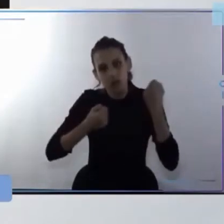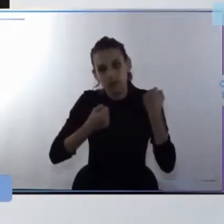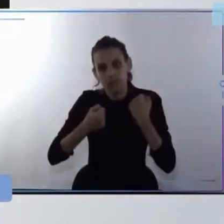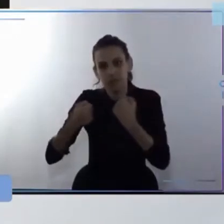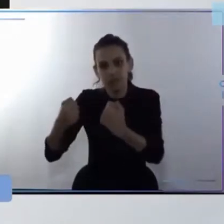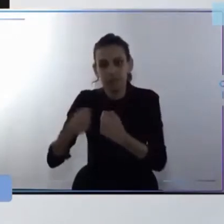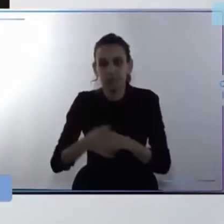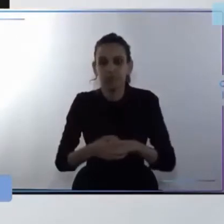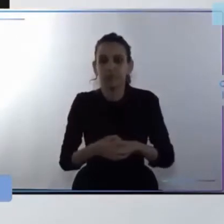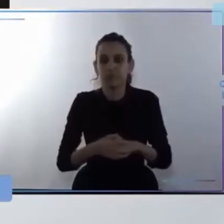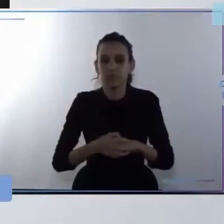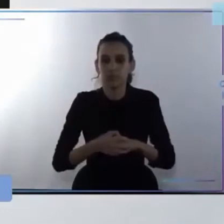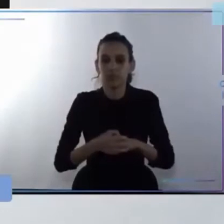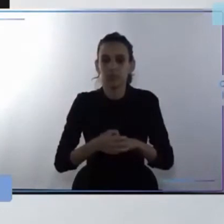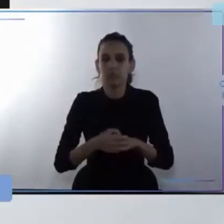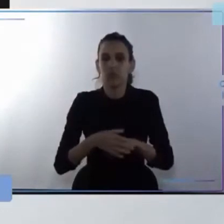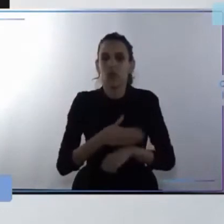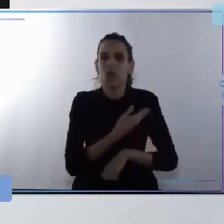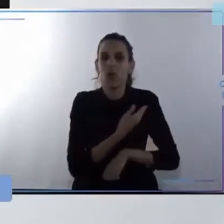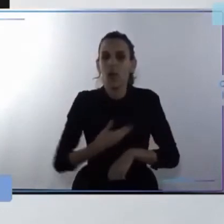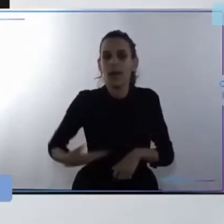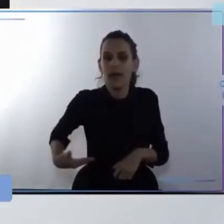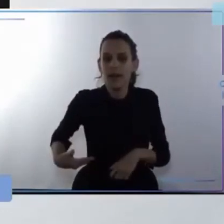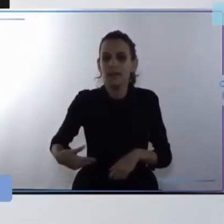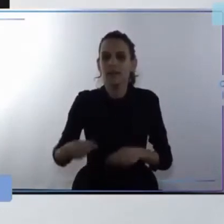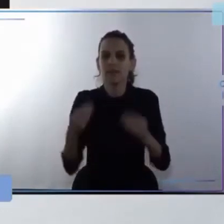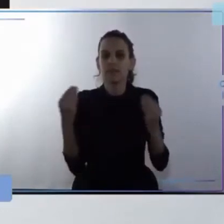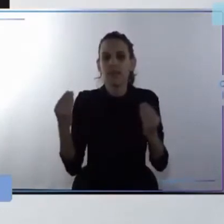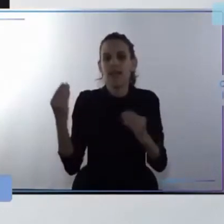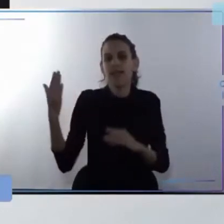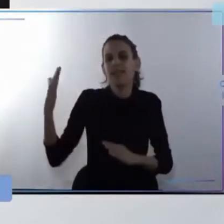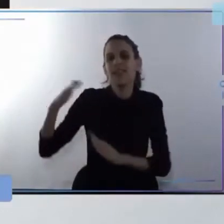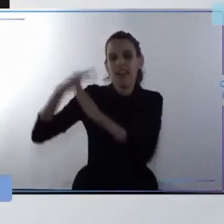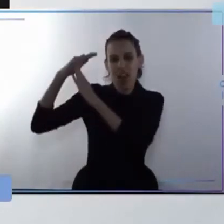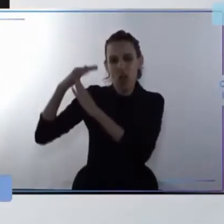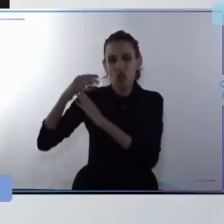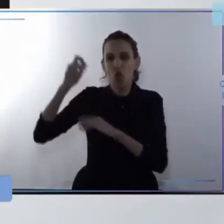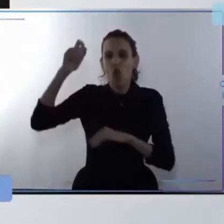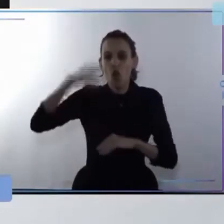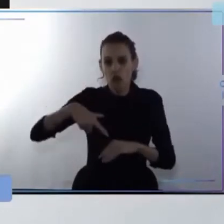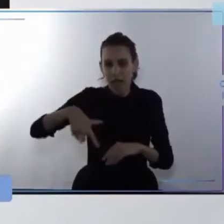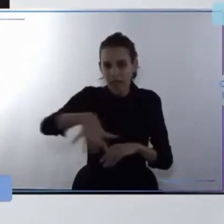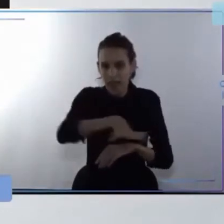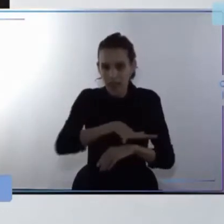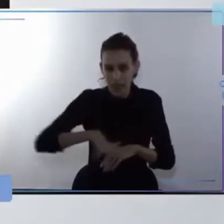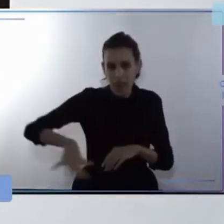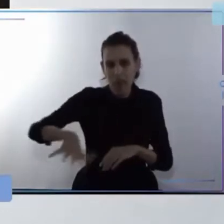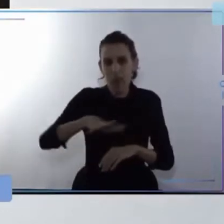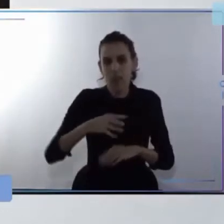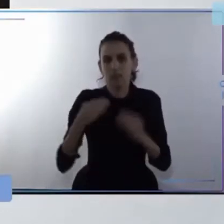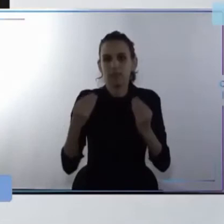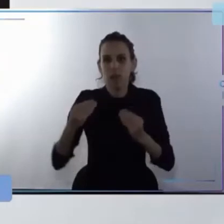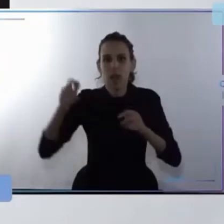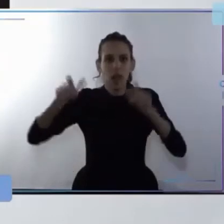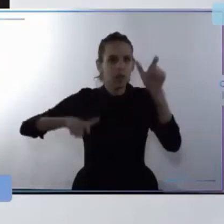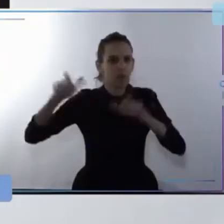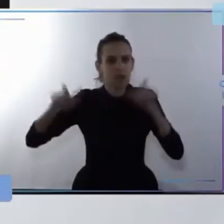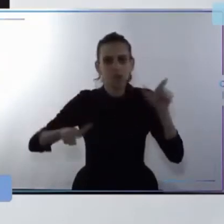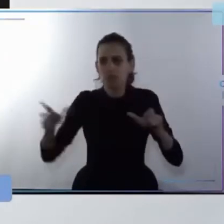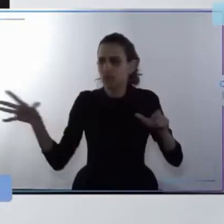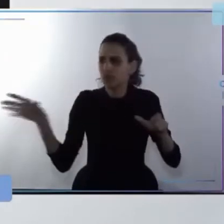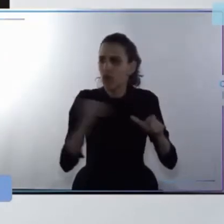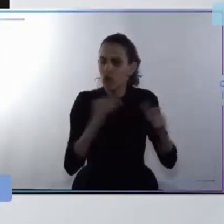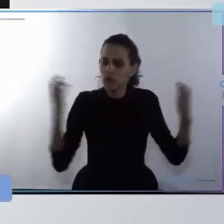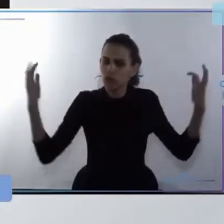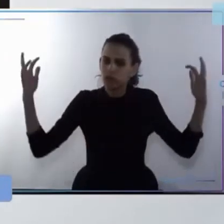gobernanza con concurrencia y liderazgo local es decir promover la concurrencia de todos los actores sociales del sector